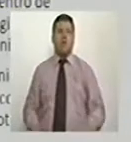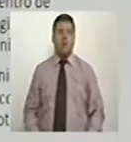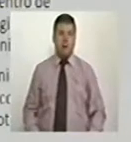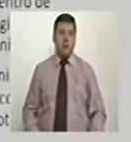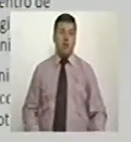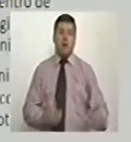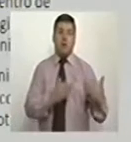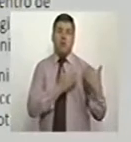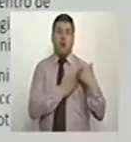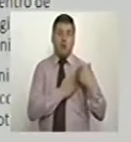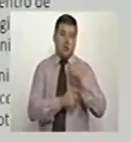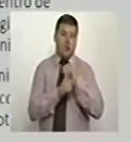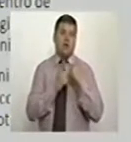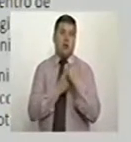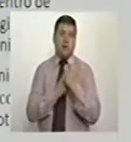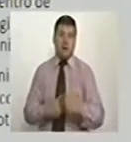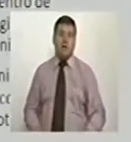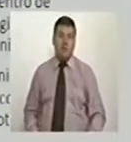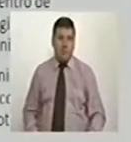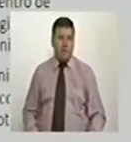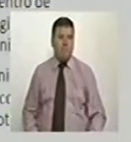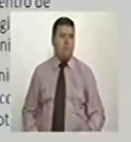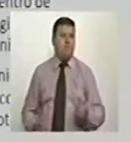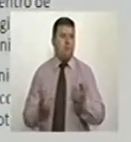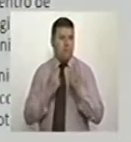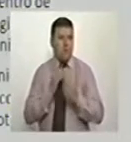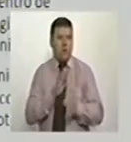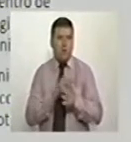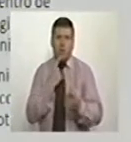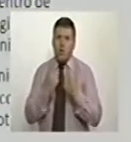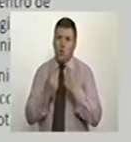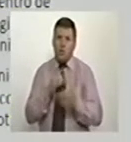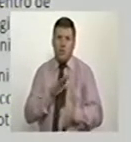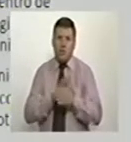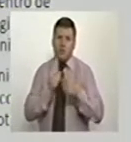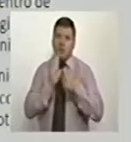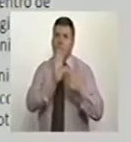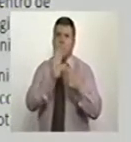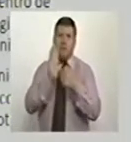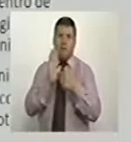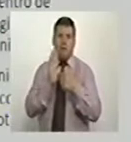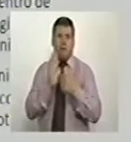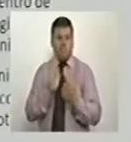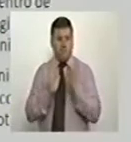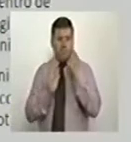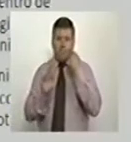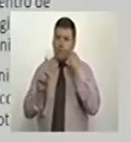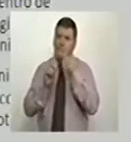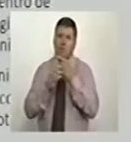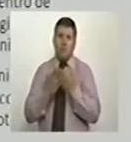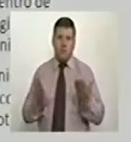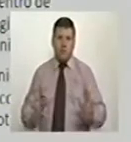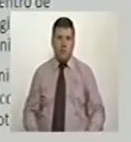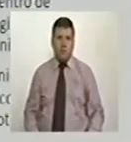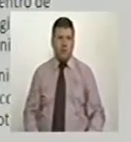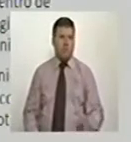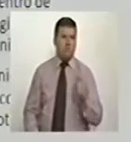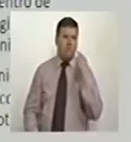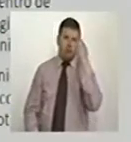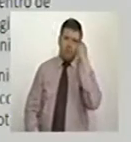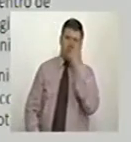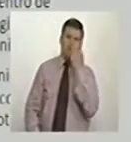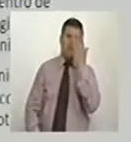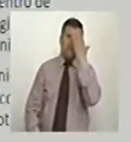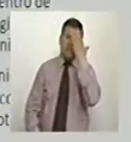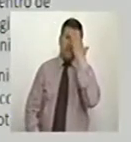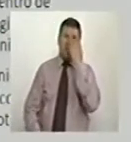responsabilidad social. Evaluar continuamente el desempeño del país. Nos hace falta mirarnos, escanearnos, para